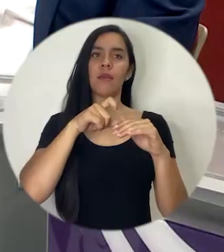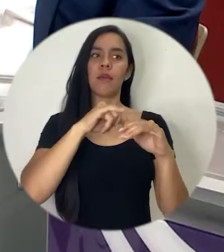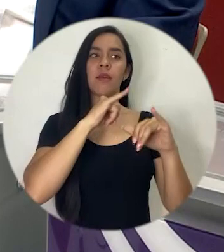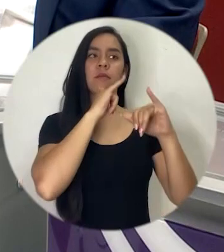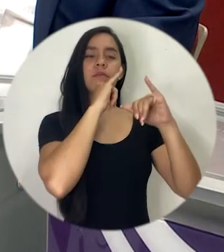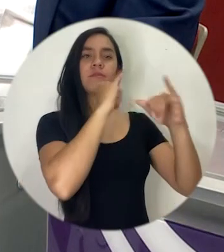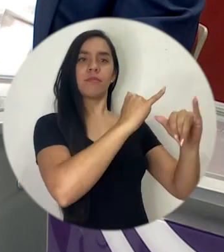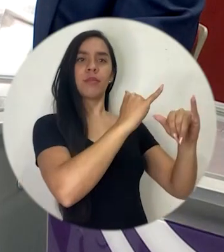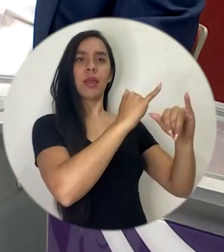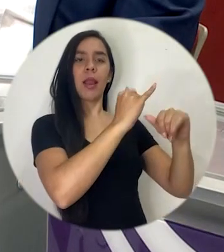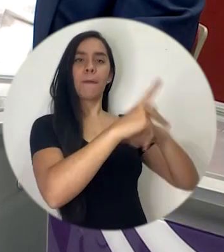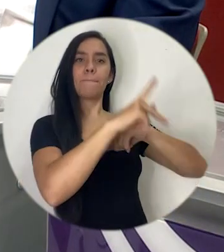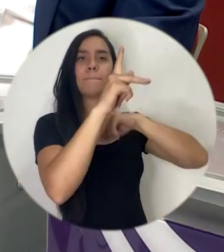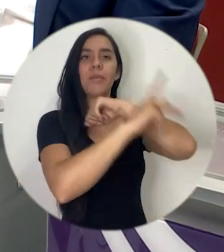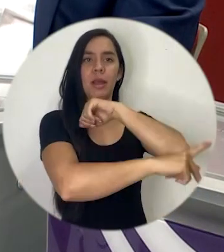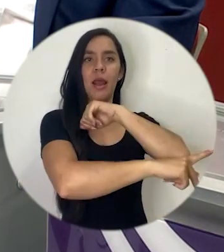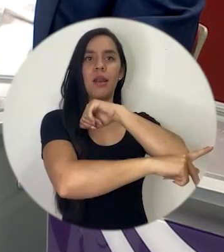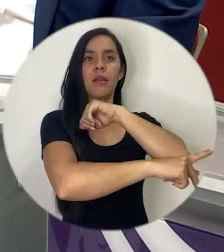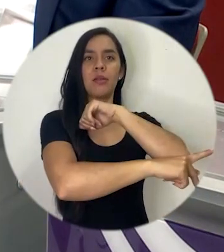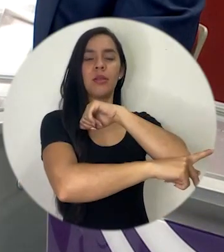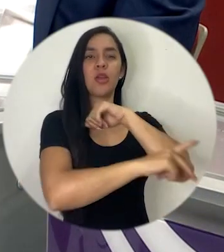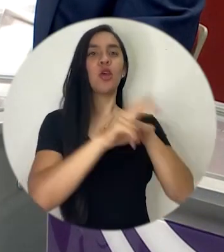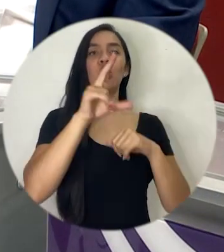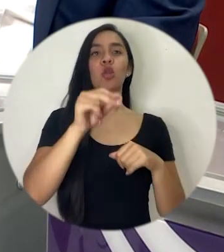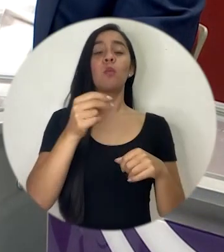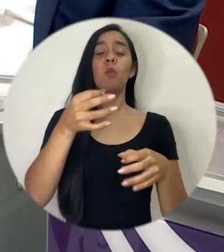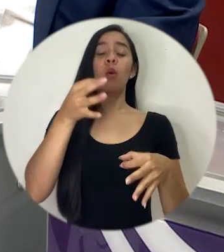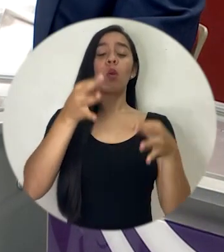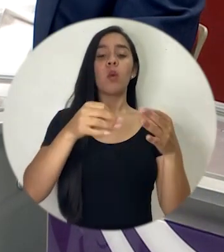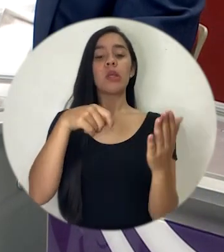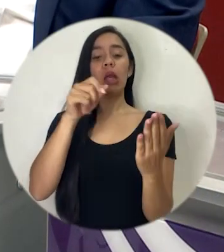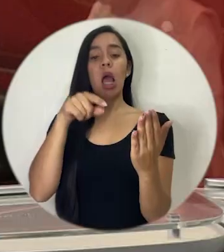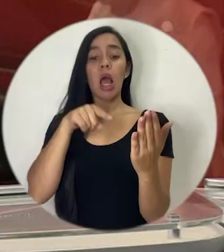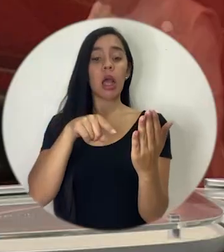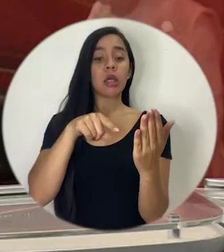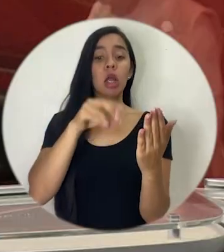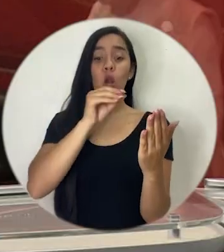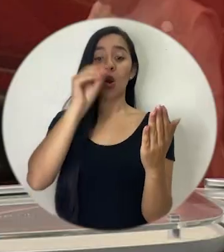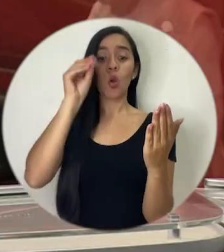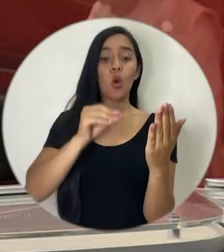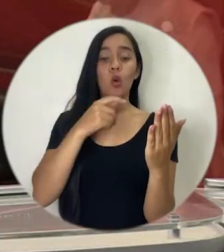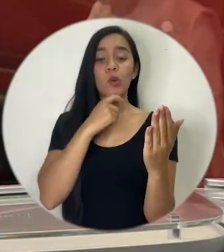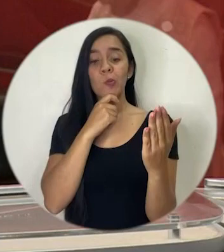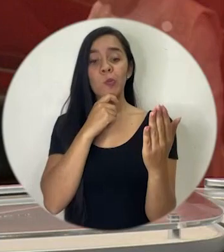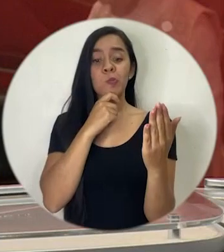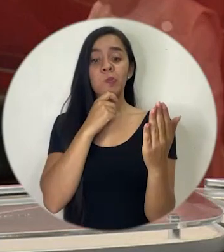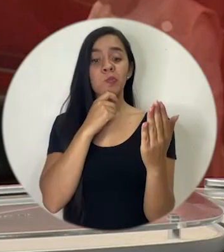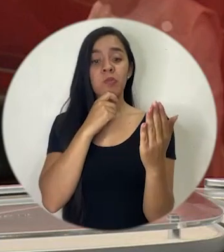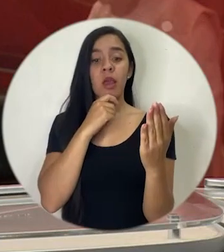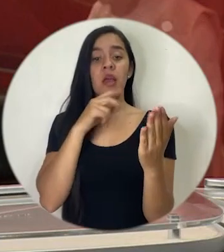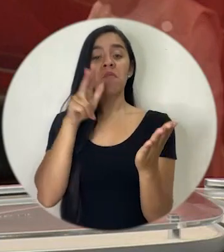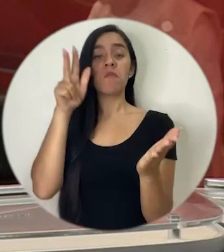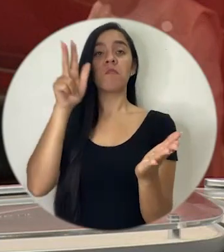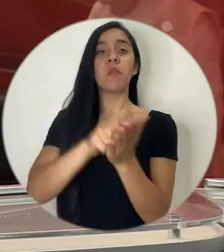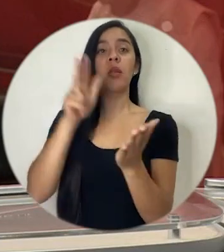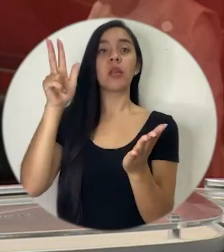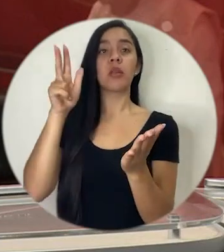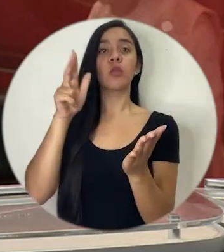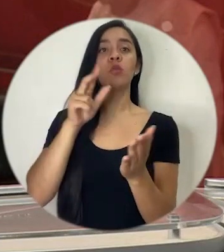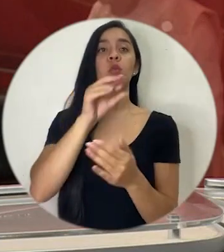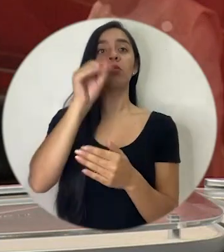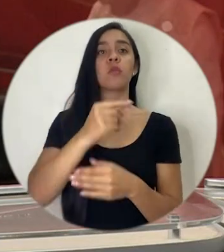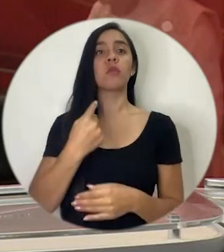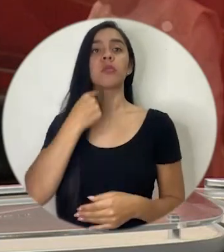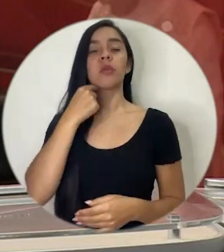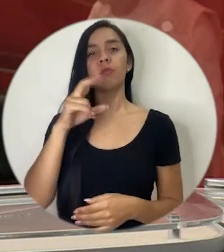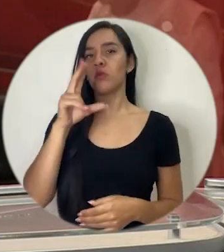vía penal no puede ser que valide el cobro y que esté validando la usura en eso tenemos que avanzar y